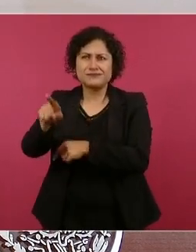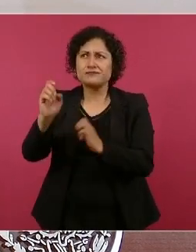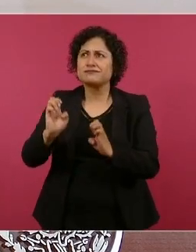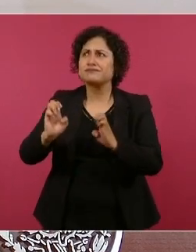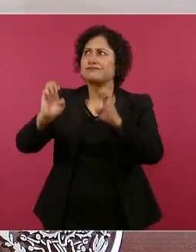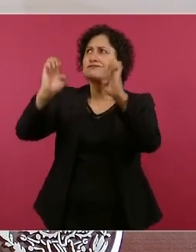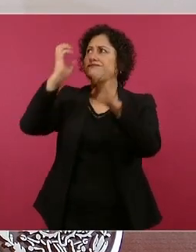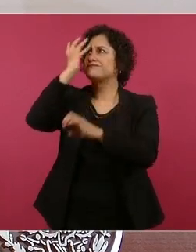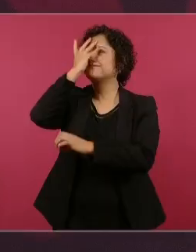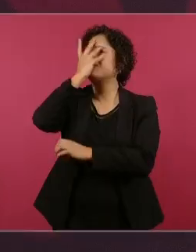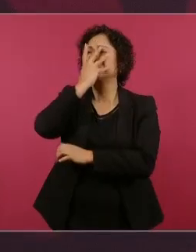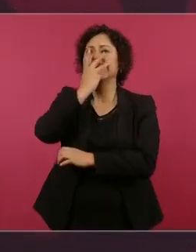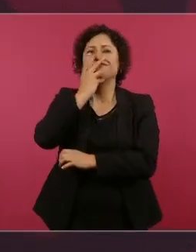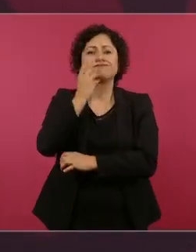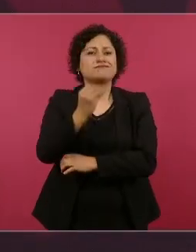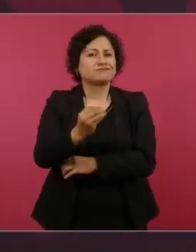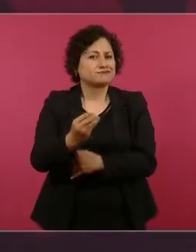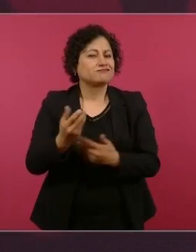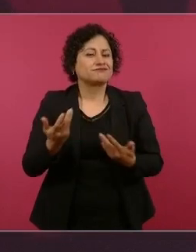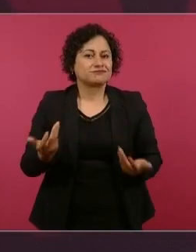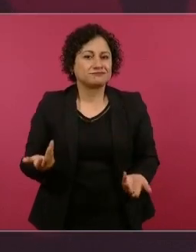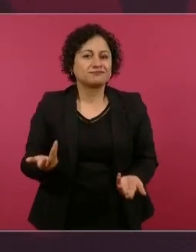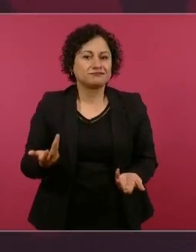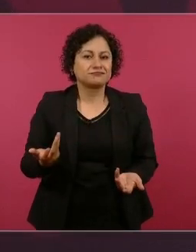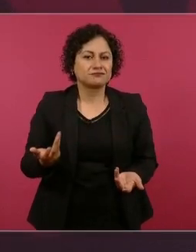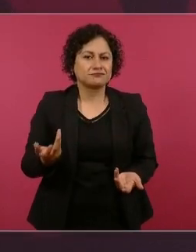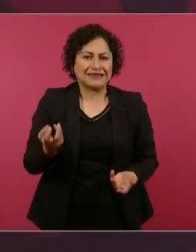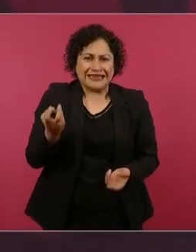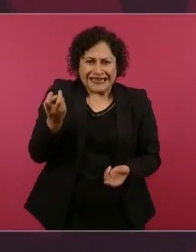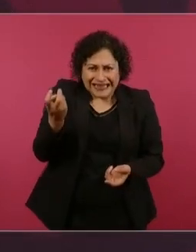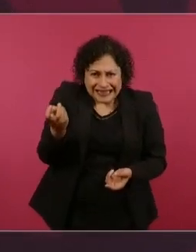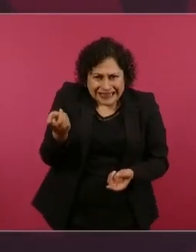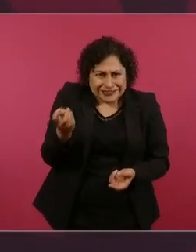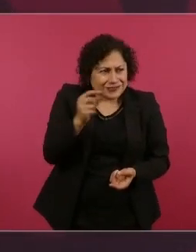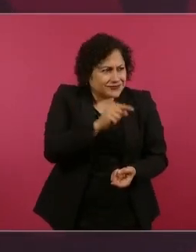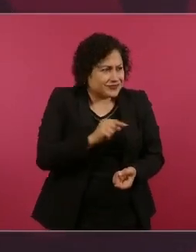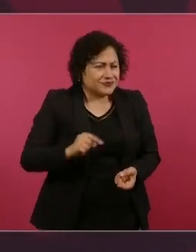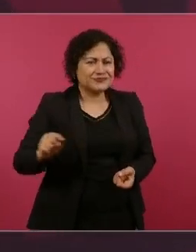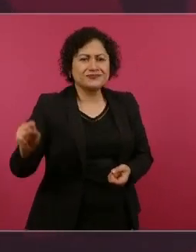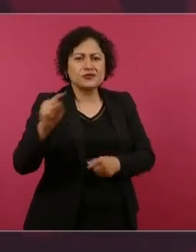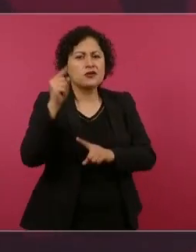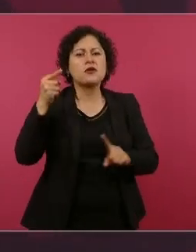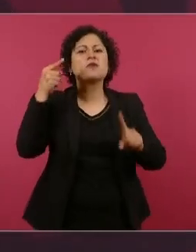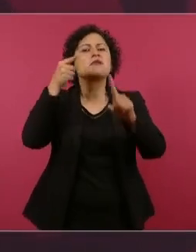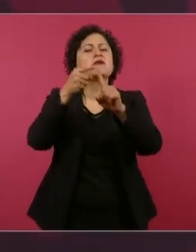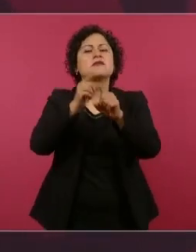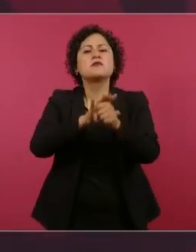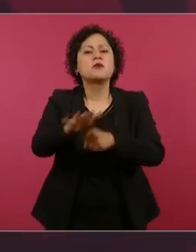También con el propósito de que no